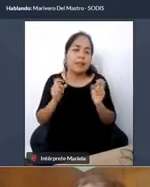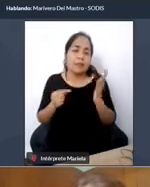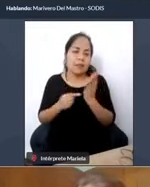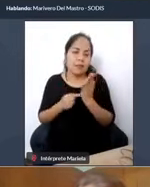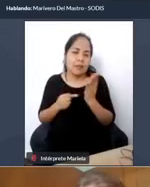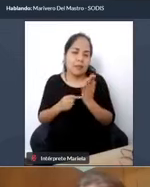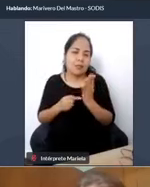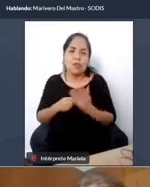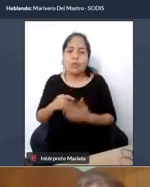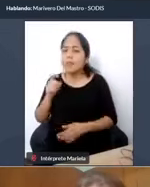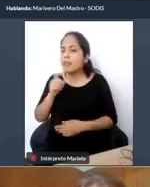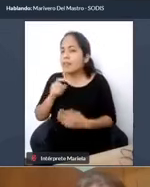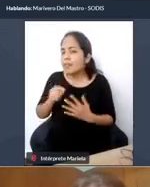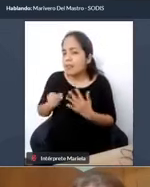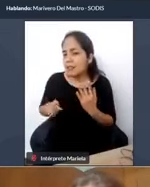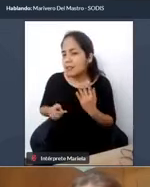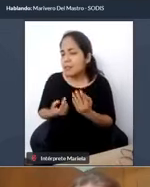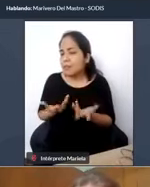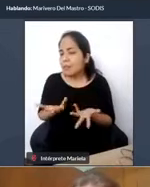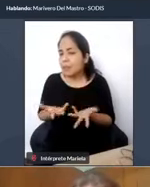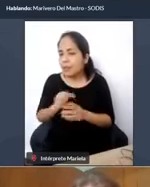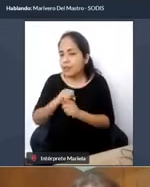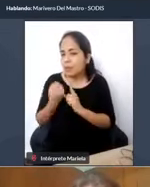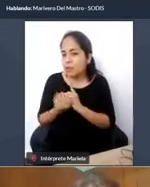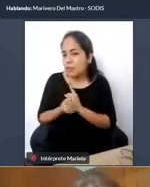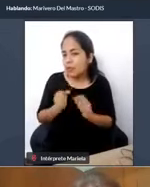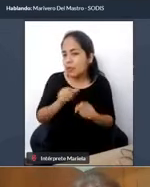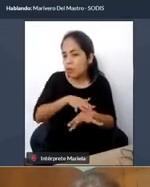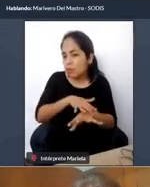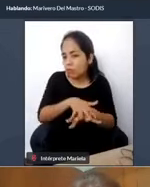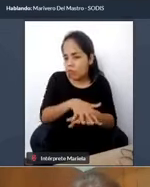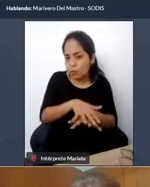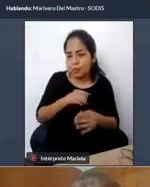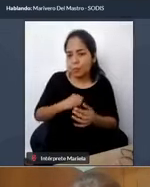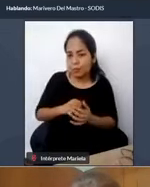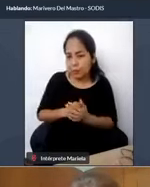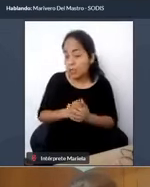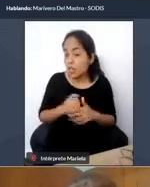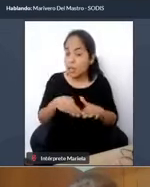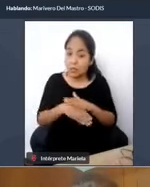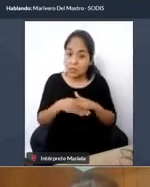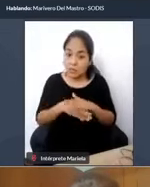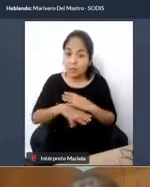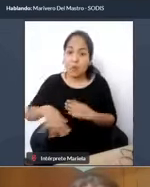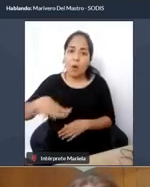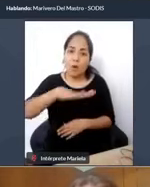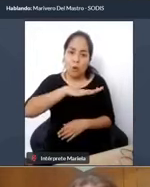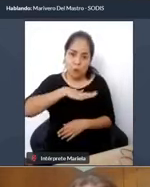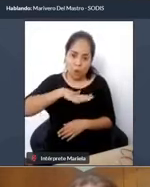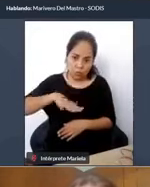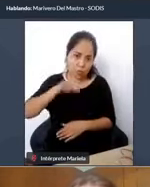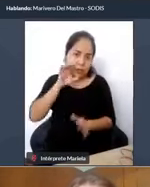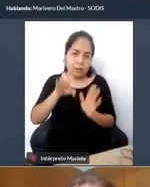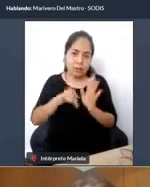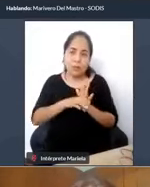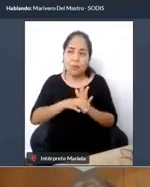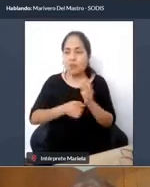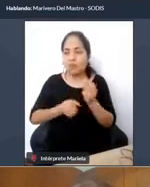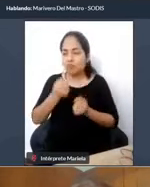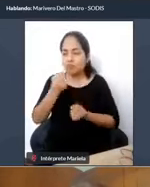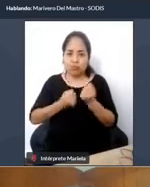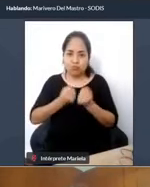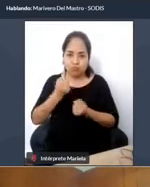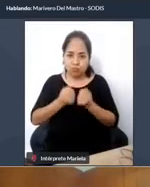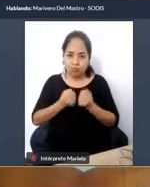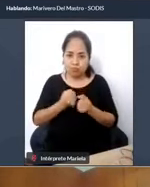realmente tener una sociedad inclusiva y que sea accesible para todas las personas. Por ejemplo, en el transporte. Hablamos de la